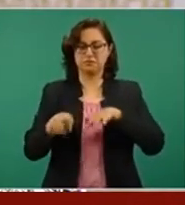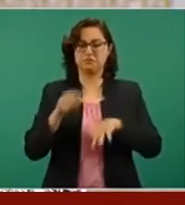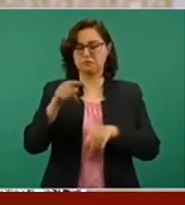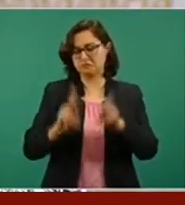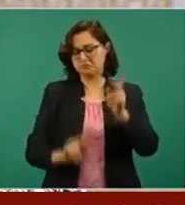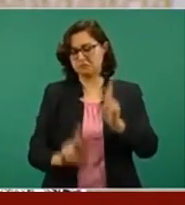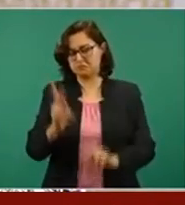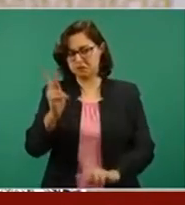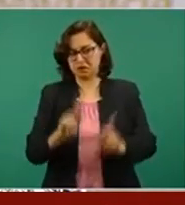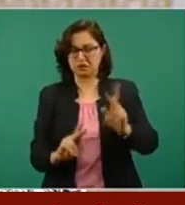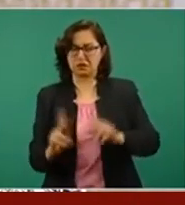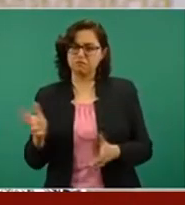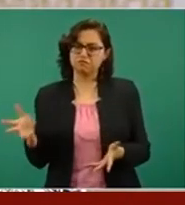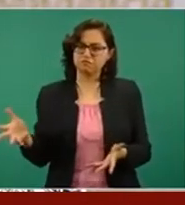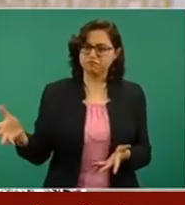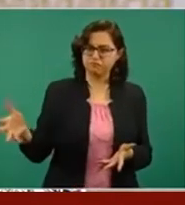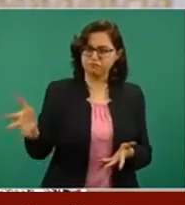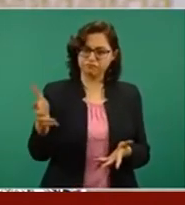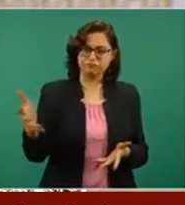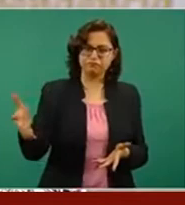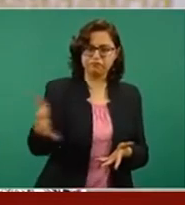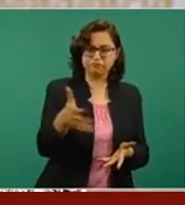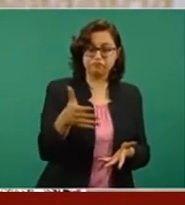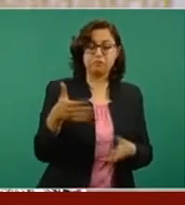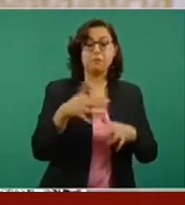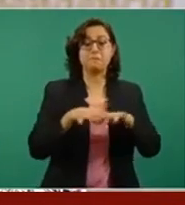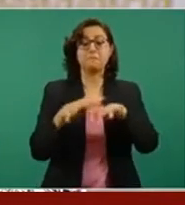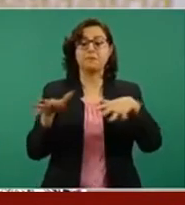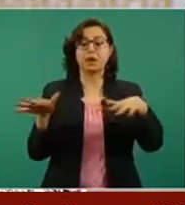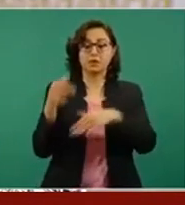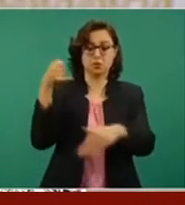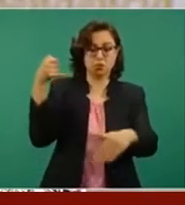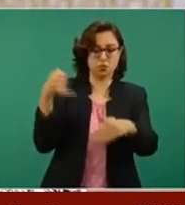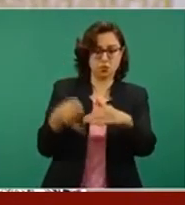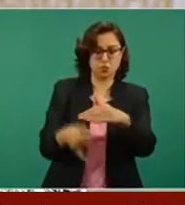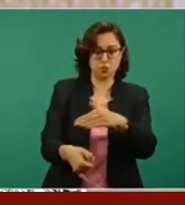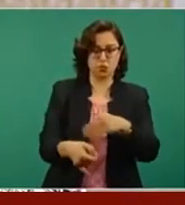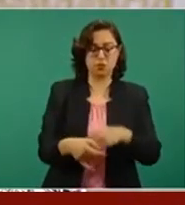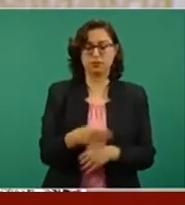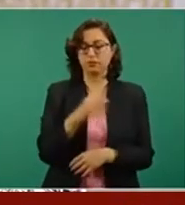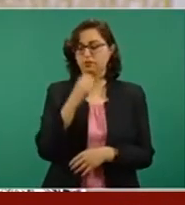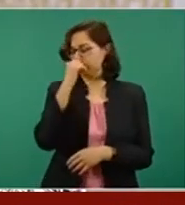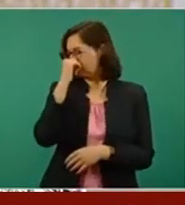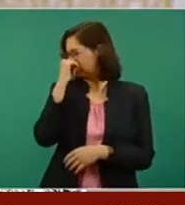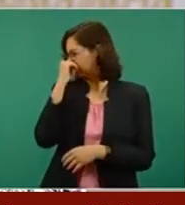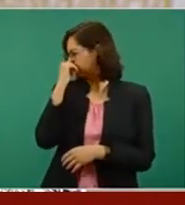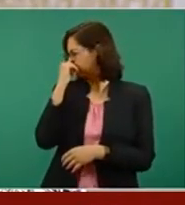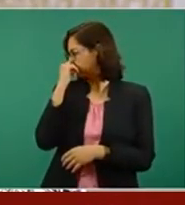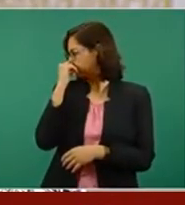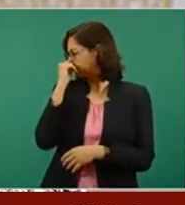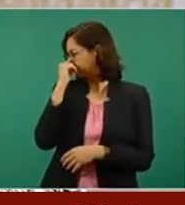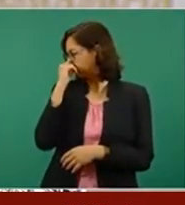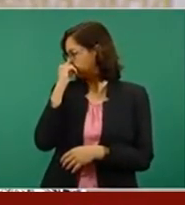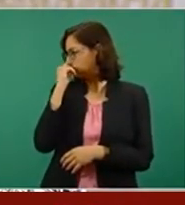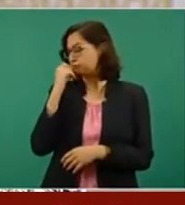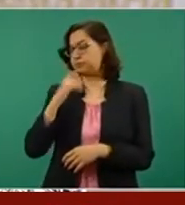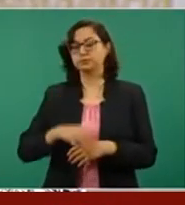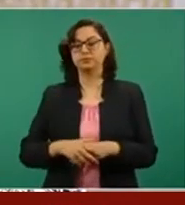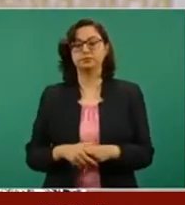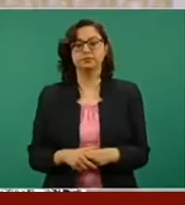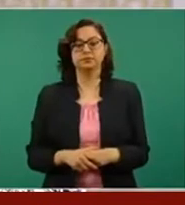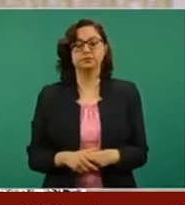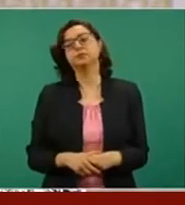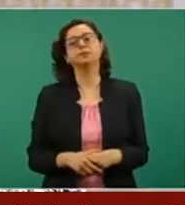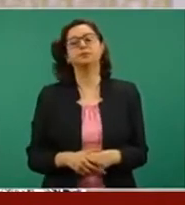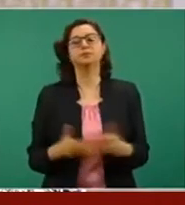en aguas más profundas. Se efectuó un sobrevuelo, no detectándose grandes